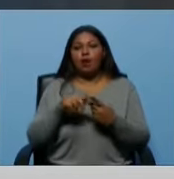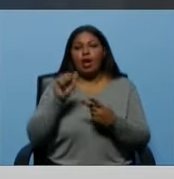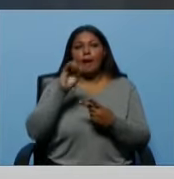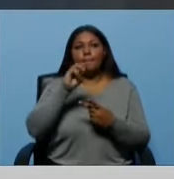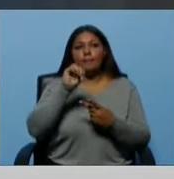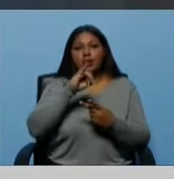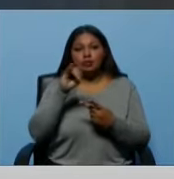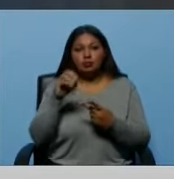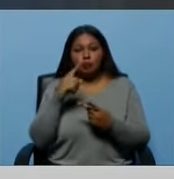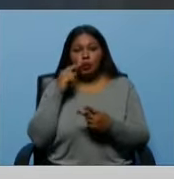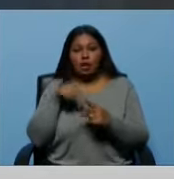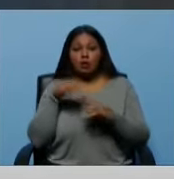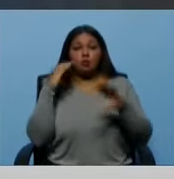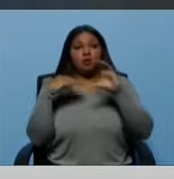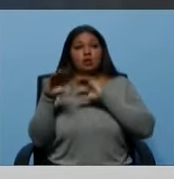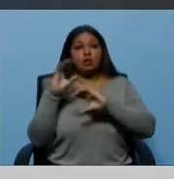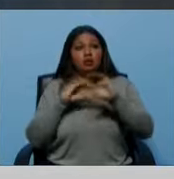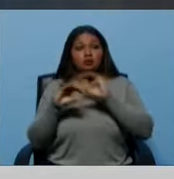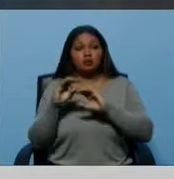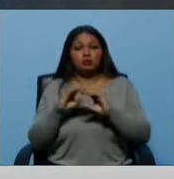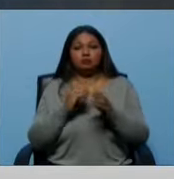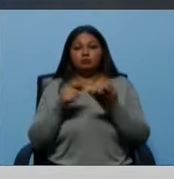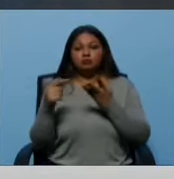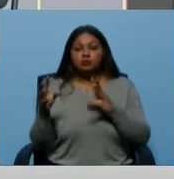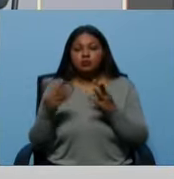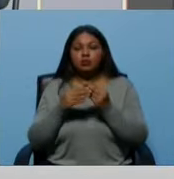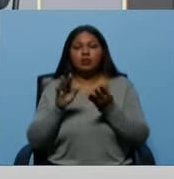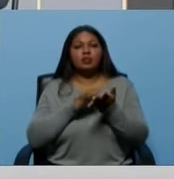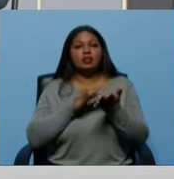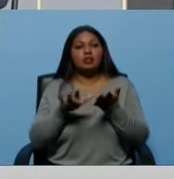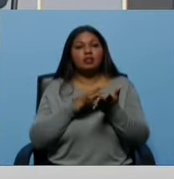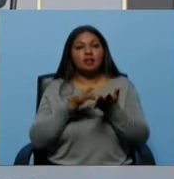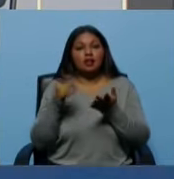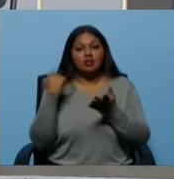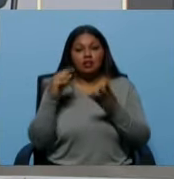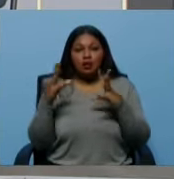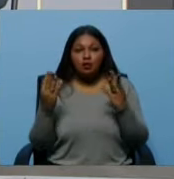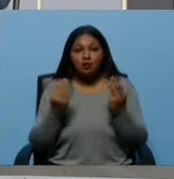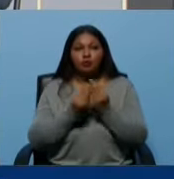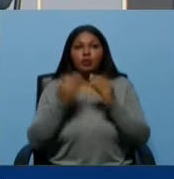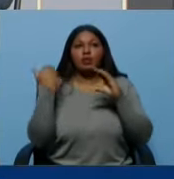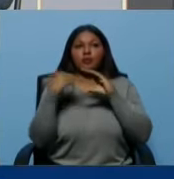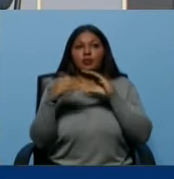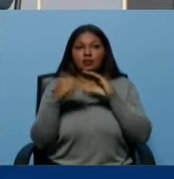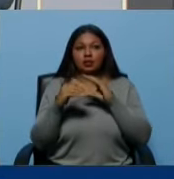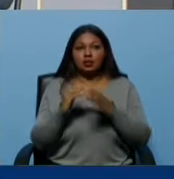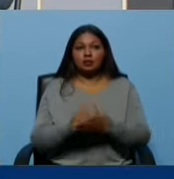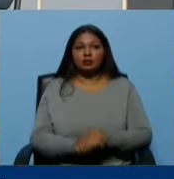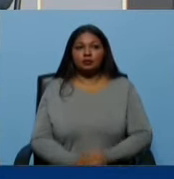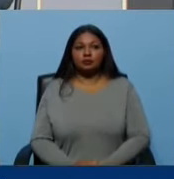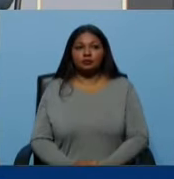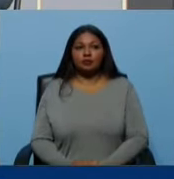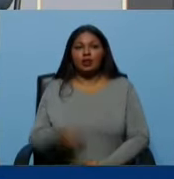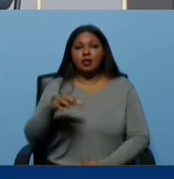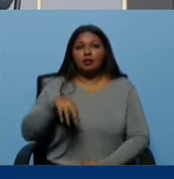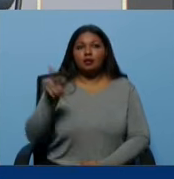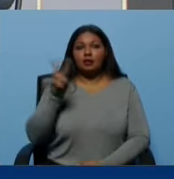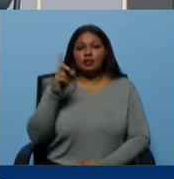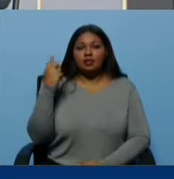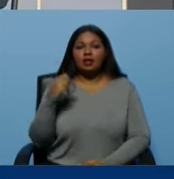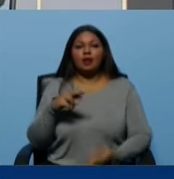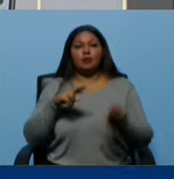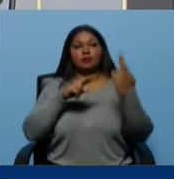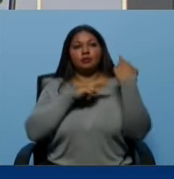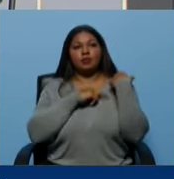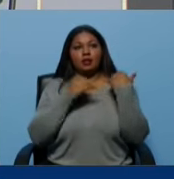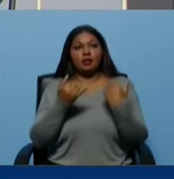porque por ahí comunican. Hay un conjunto de medios de comunicación digitales que tienen un conjunto de mensajes. Y el Estado venezolano tiene la responsabilidad